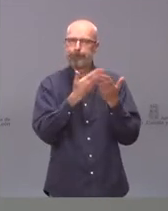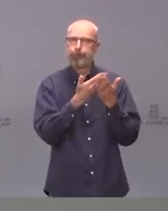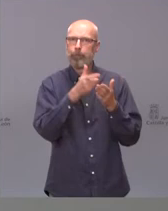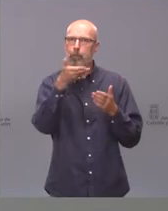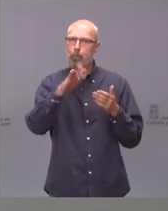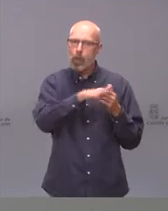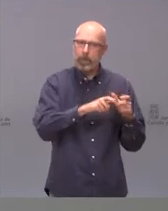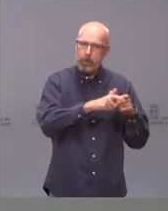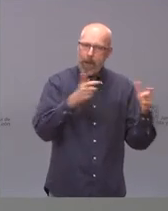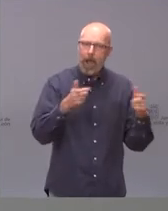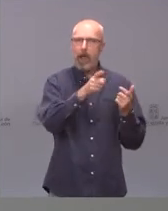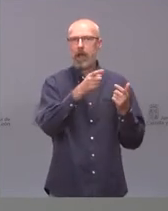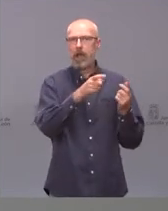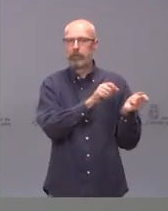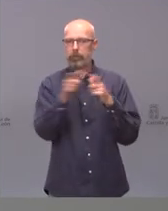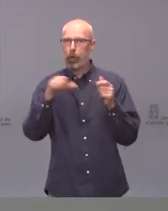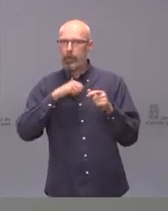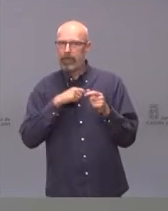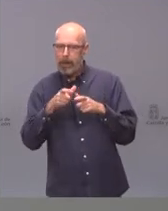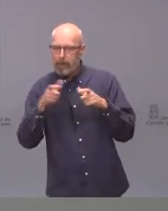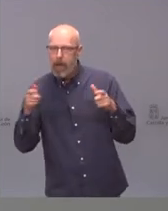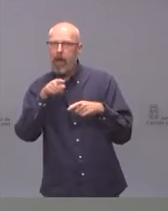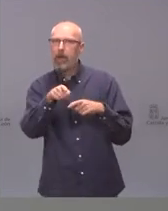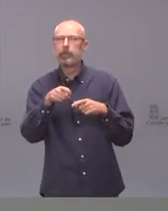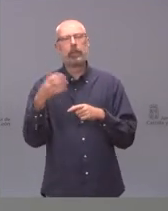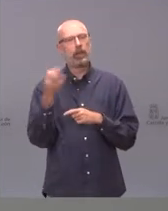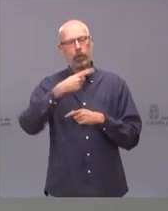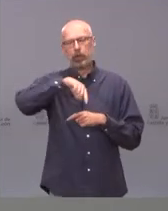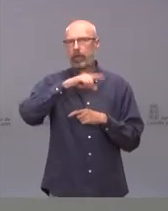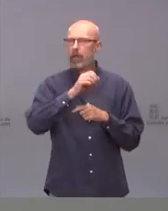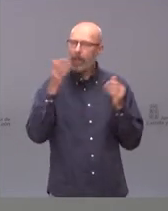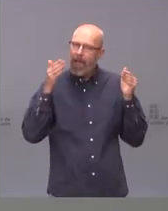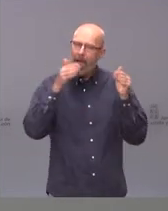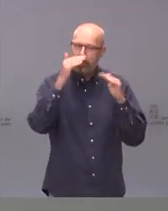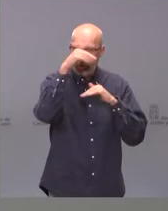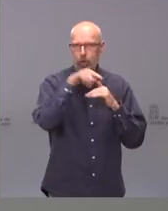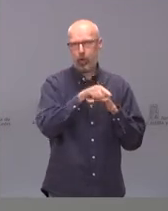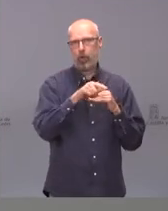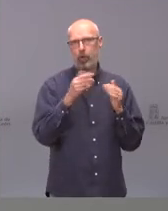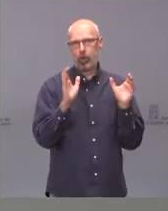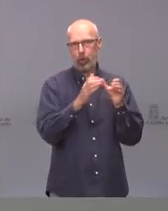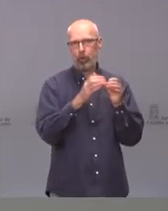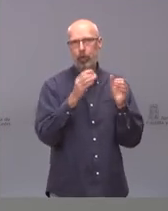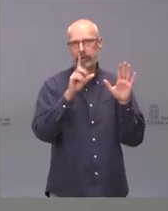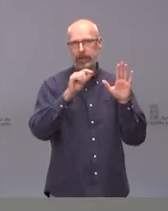ingresos, pues efectivamente tenemos que trabajar sobre esos grupos poblacionales.